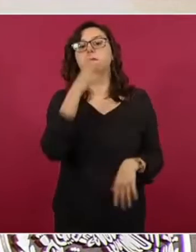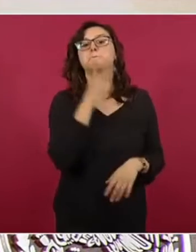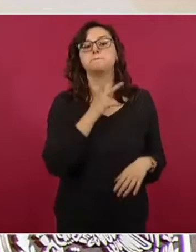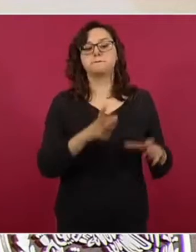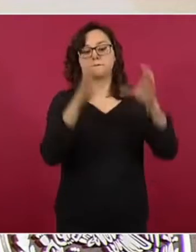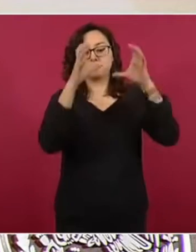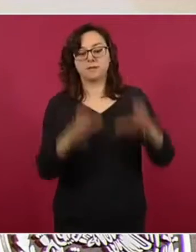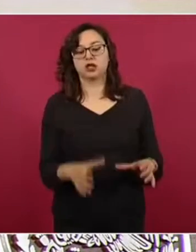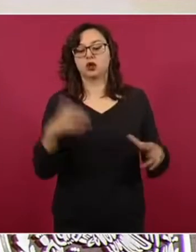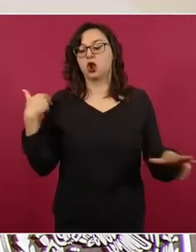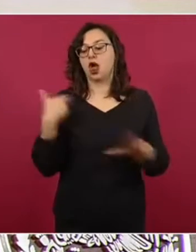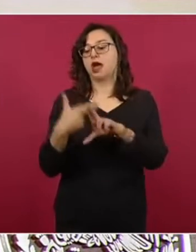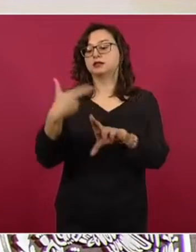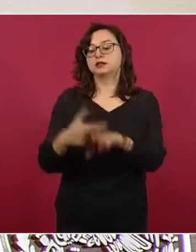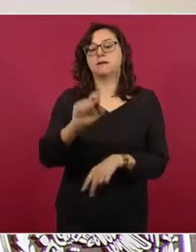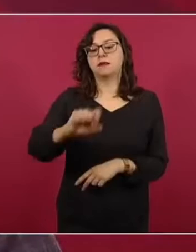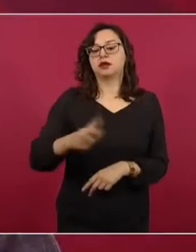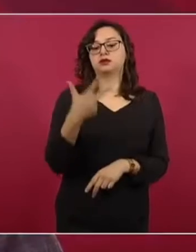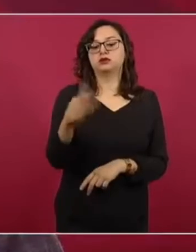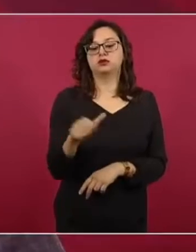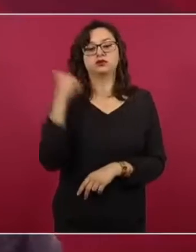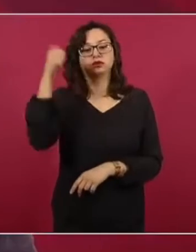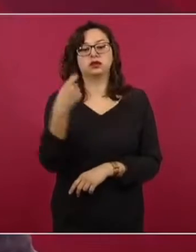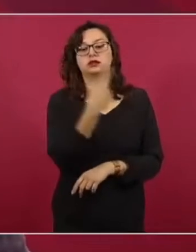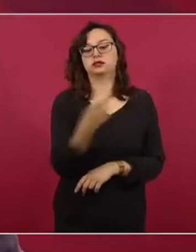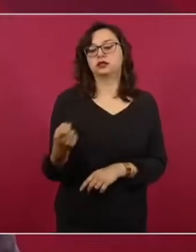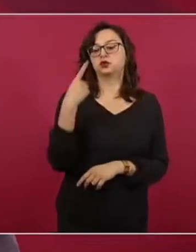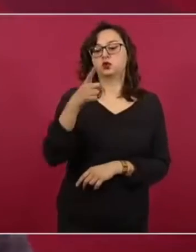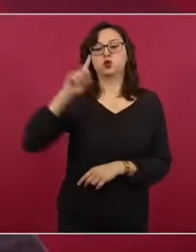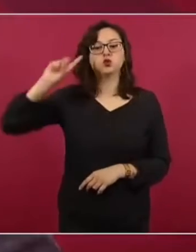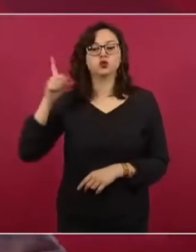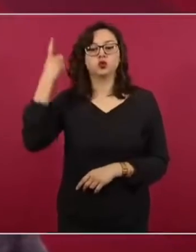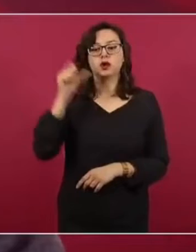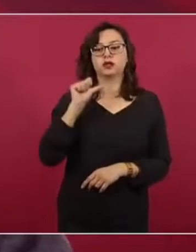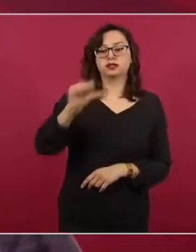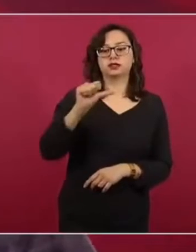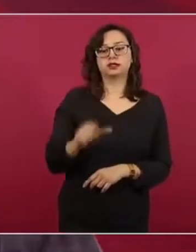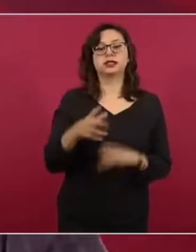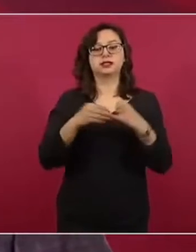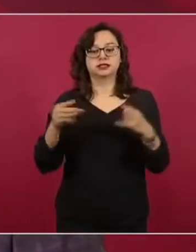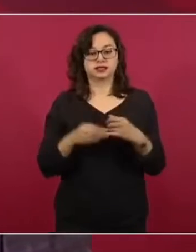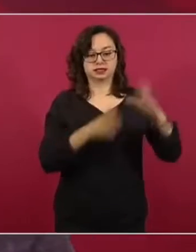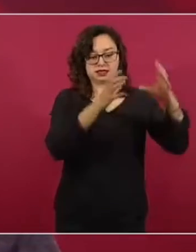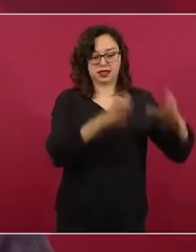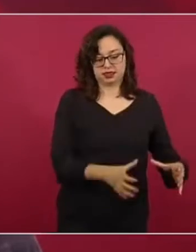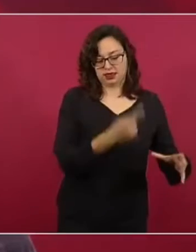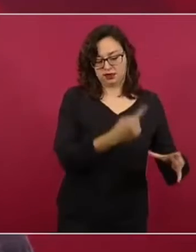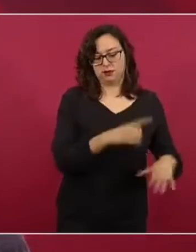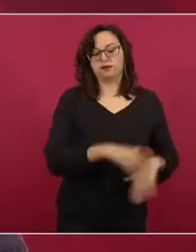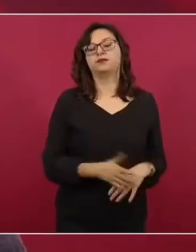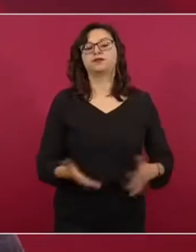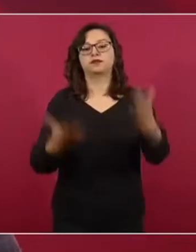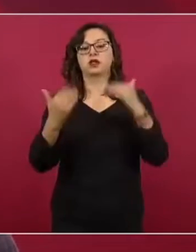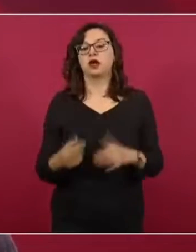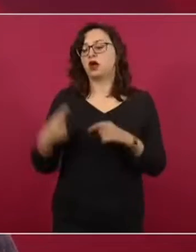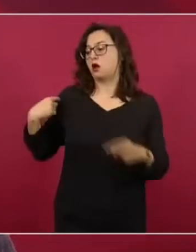28 de abril, 101 dólares con 16 centavos. Las tres empresas más careras la